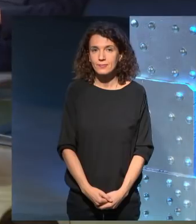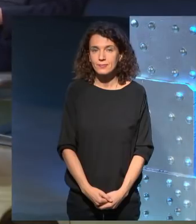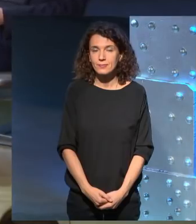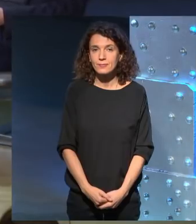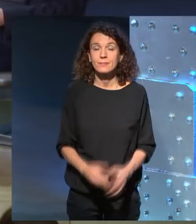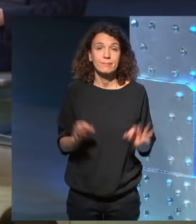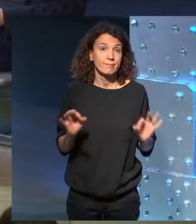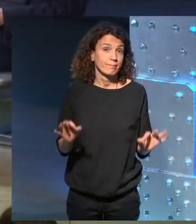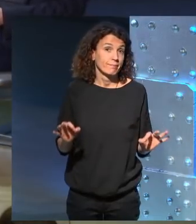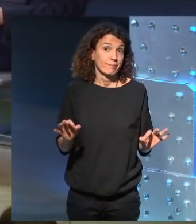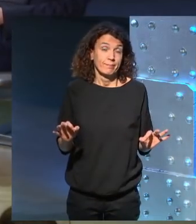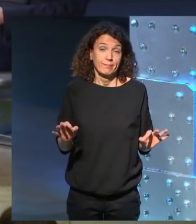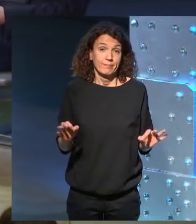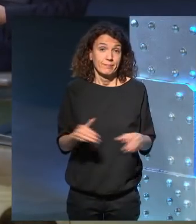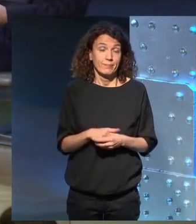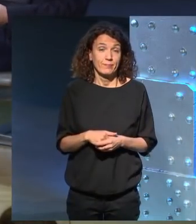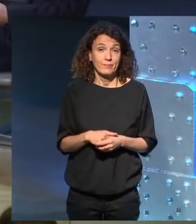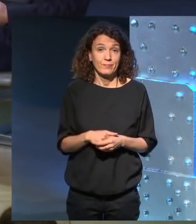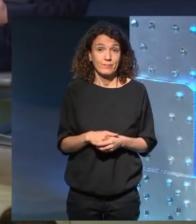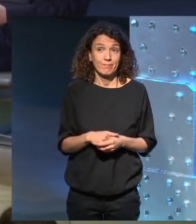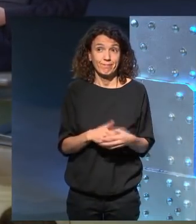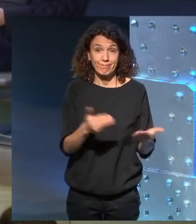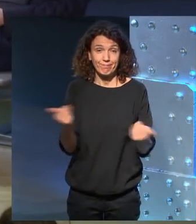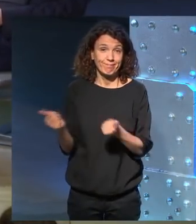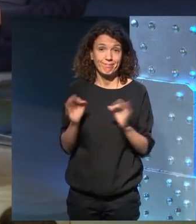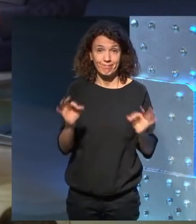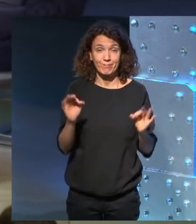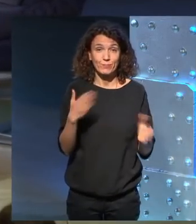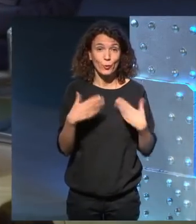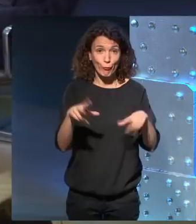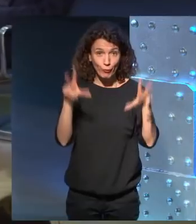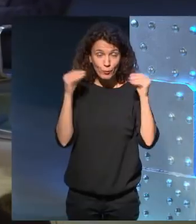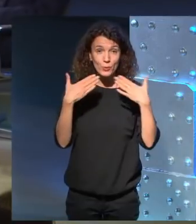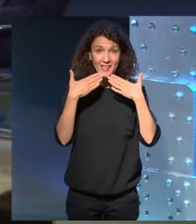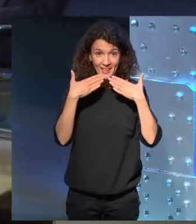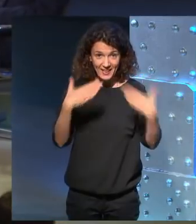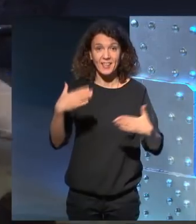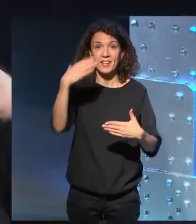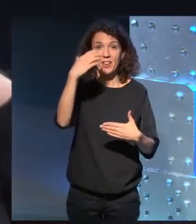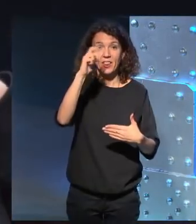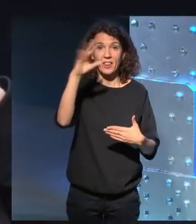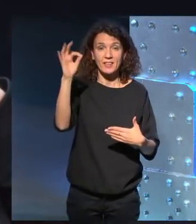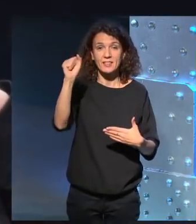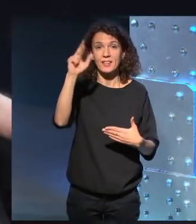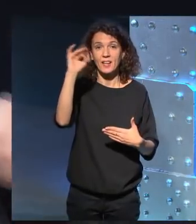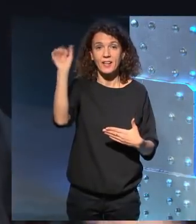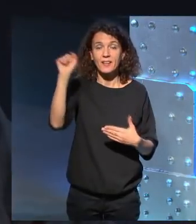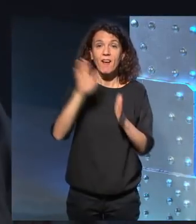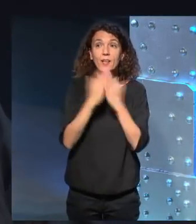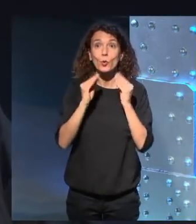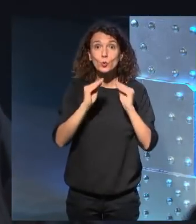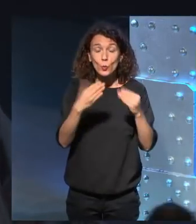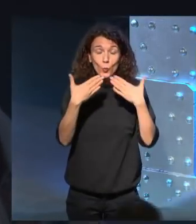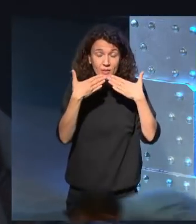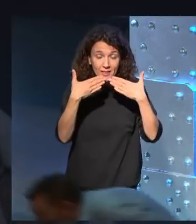bueno pues nada despedimos la conversación le damos las gracias a César Aira por sus libros y por su